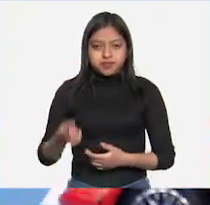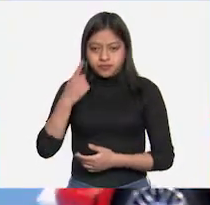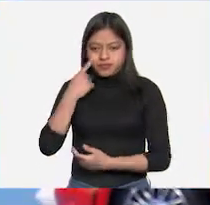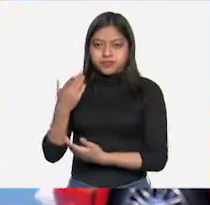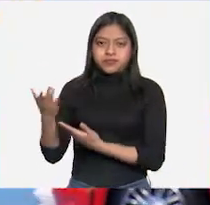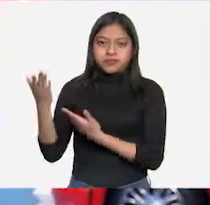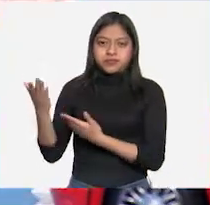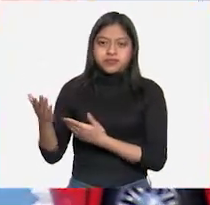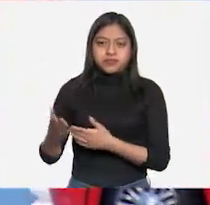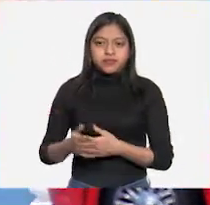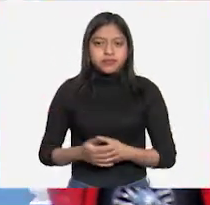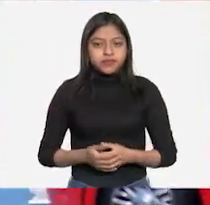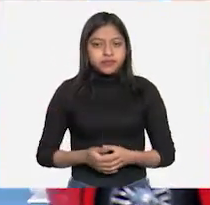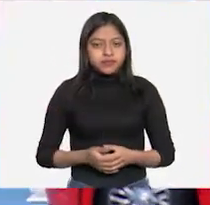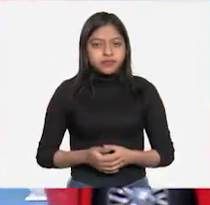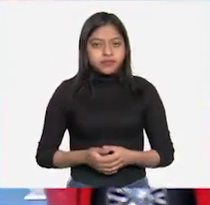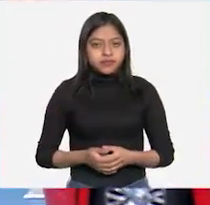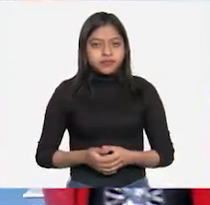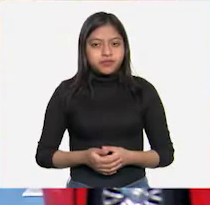¿Me ayudas? Claro que sí.